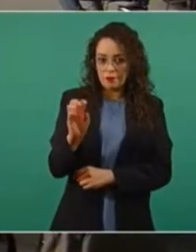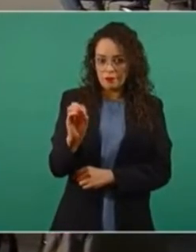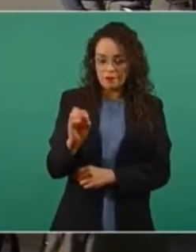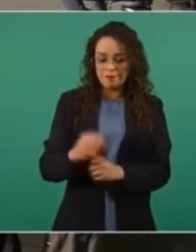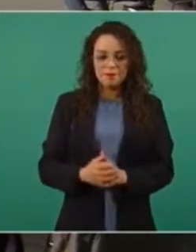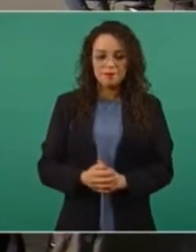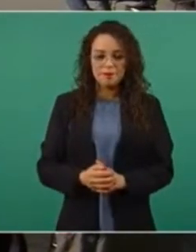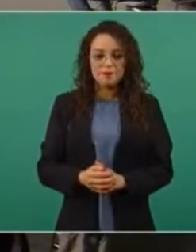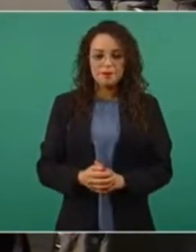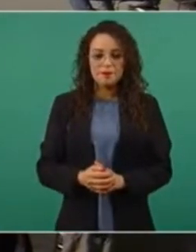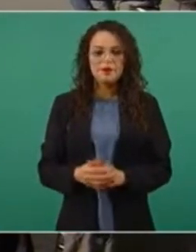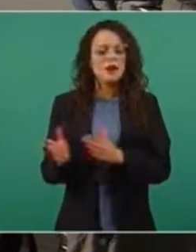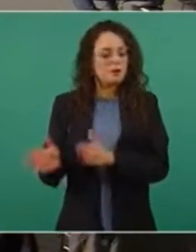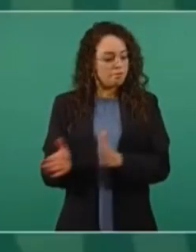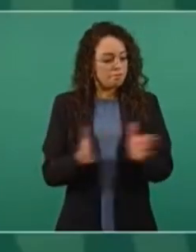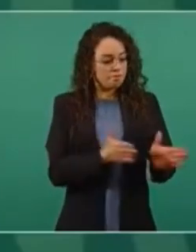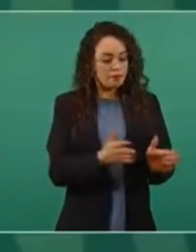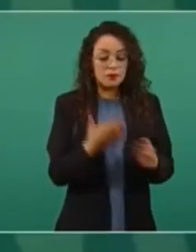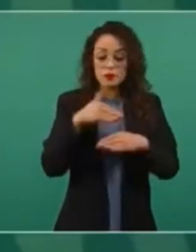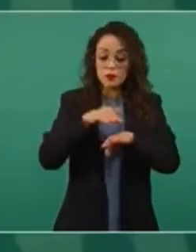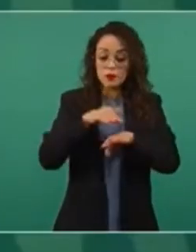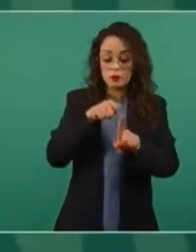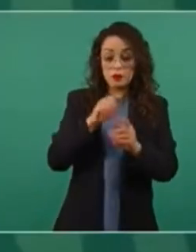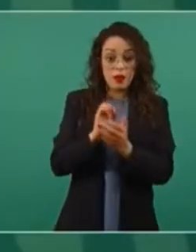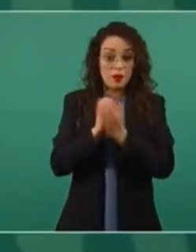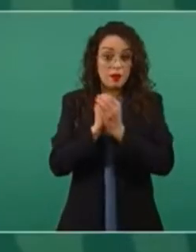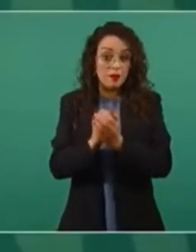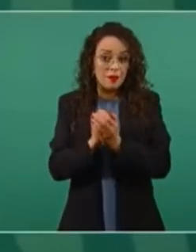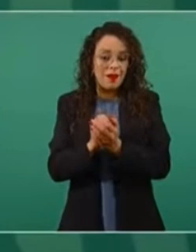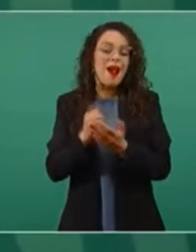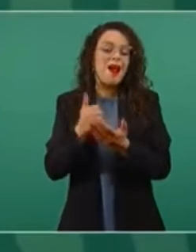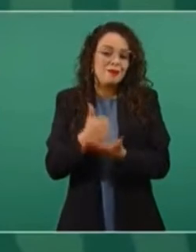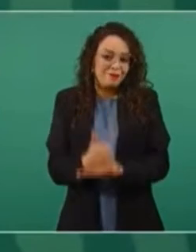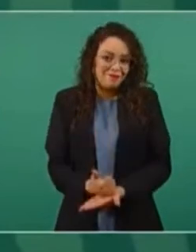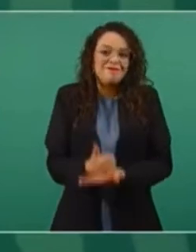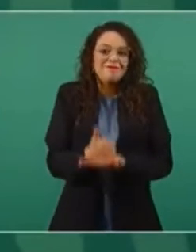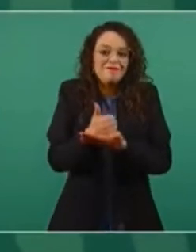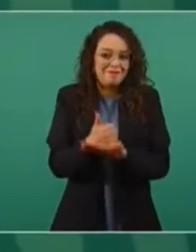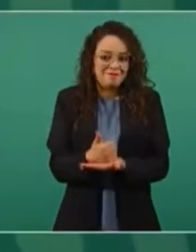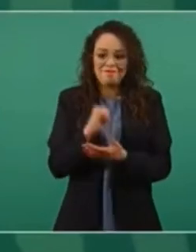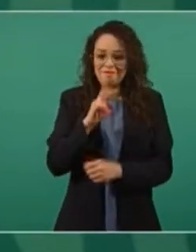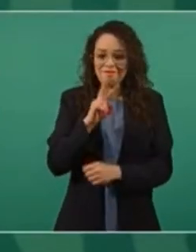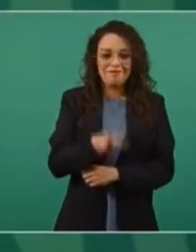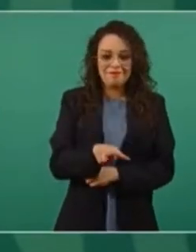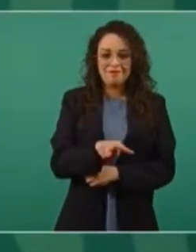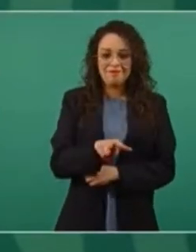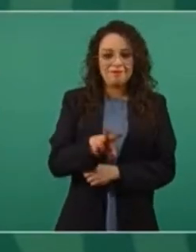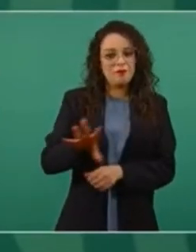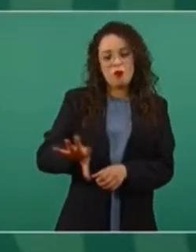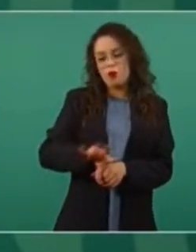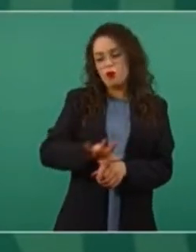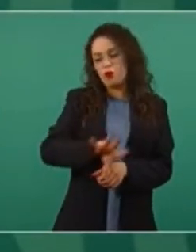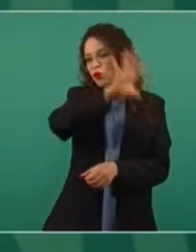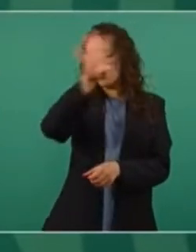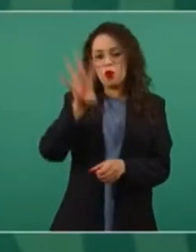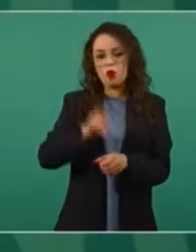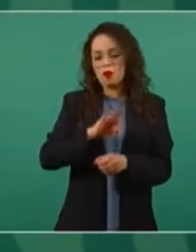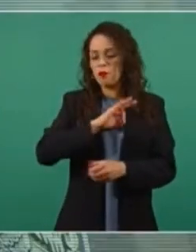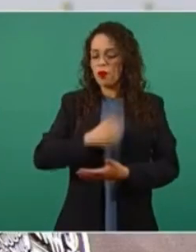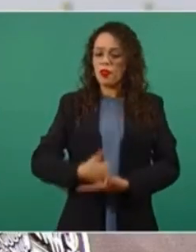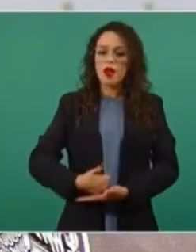la rifa ayuda, todo ayuda